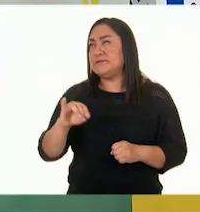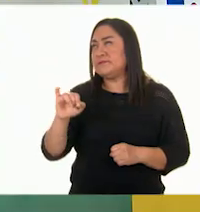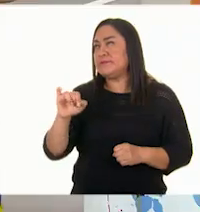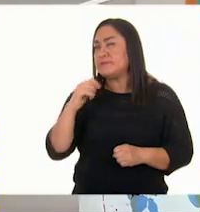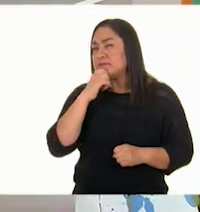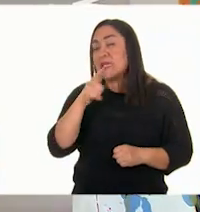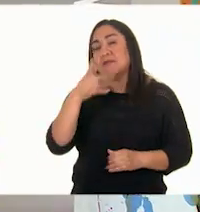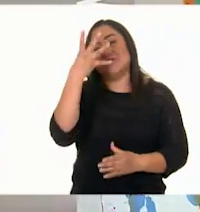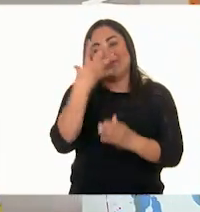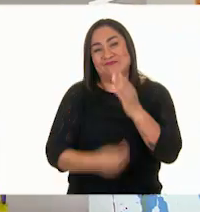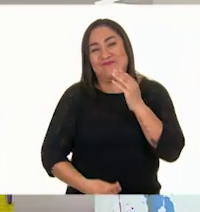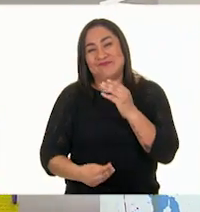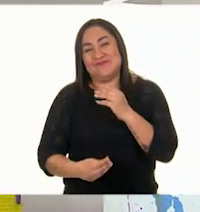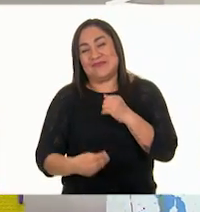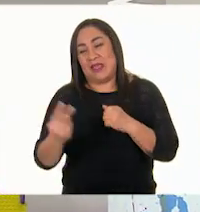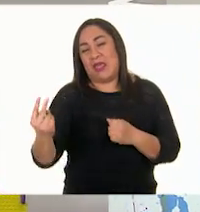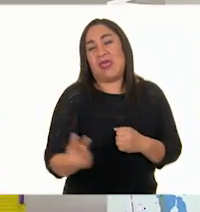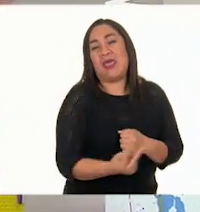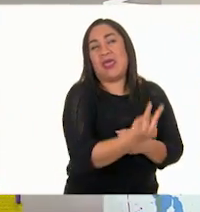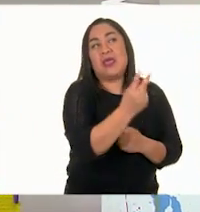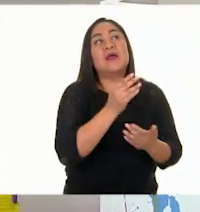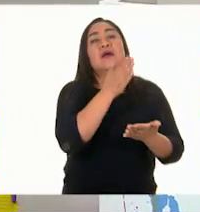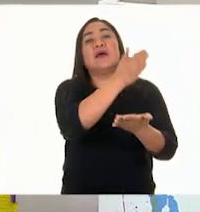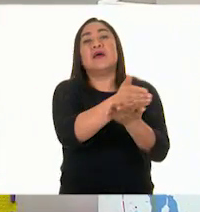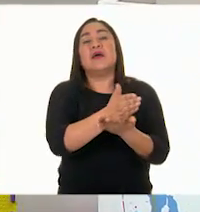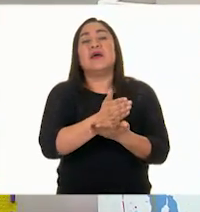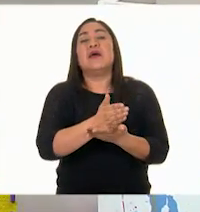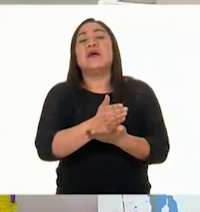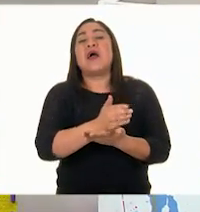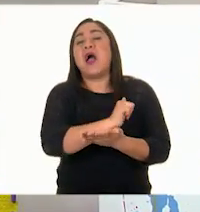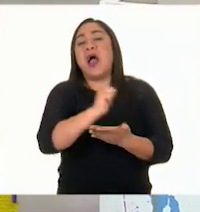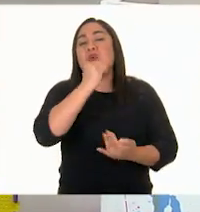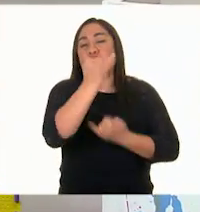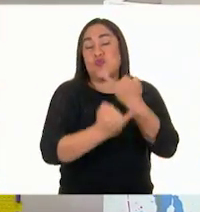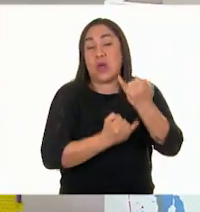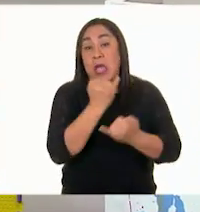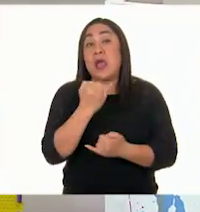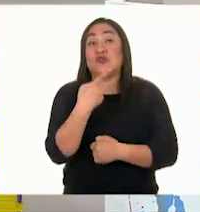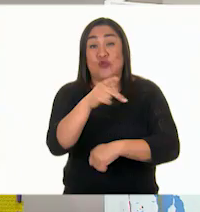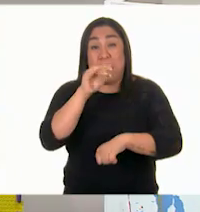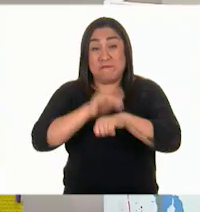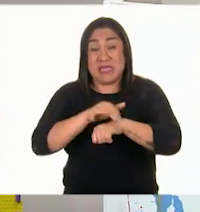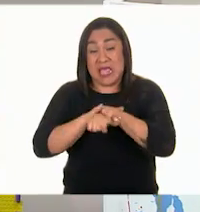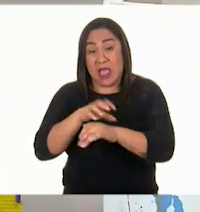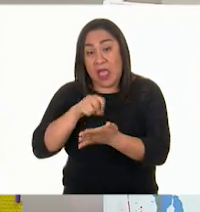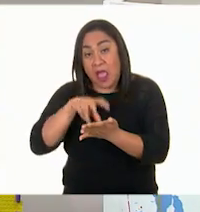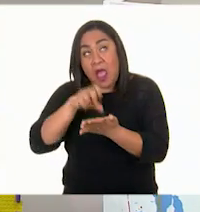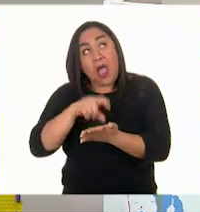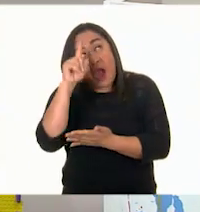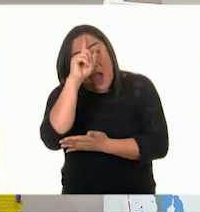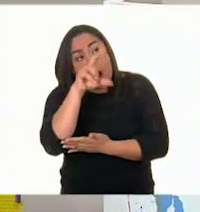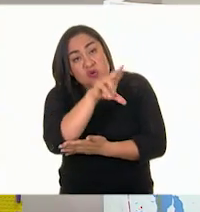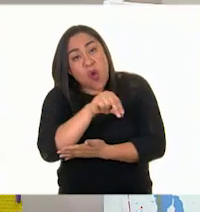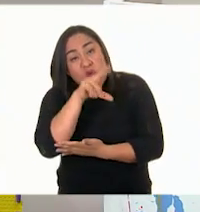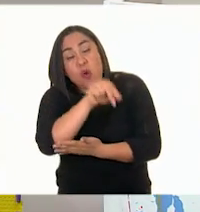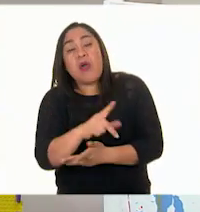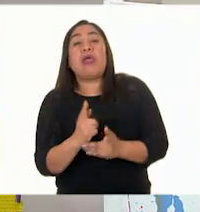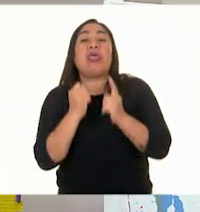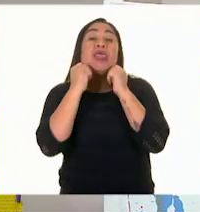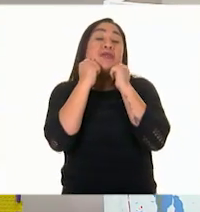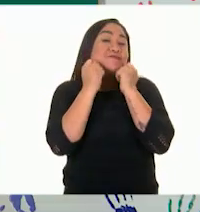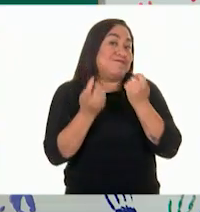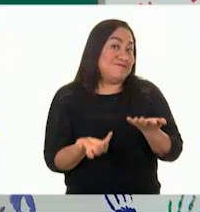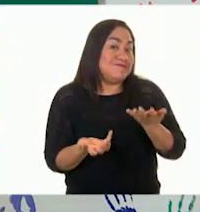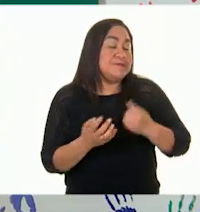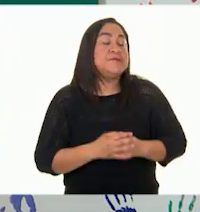cuando se escapa con espárrago de nuevo al país de los juguetes. Aunque su amigo el grillo le decía que no lo hiciera. Sí. Así es.